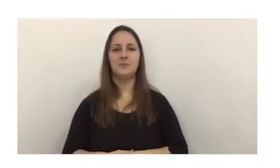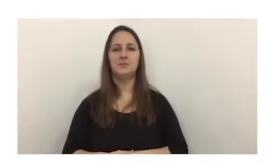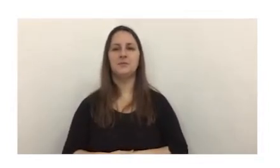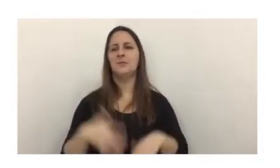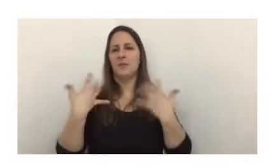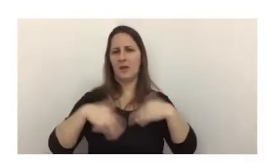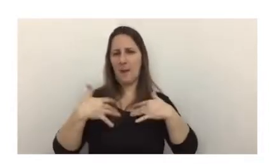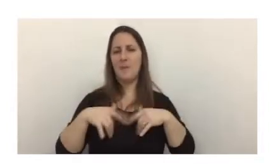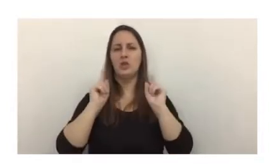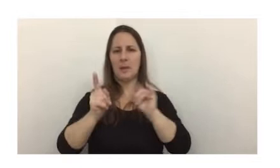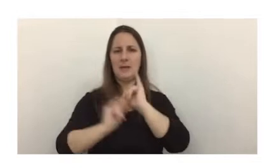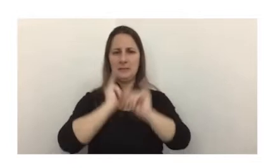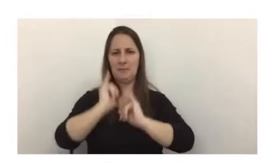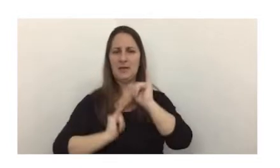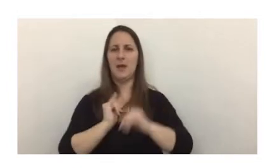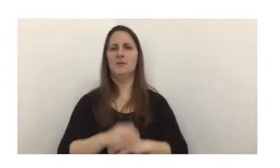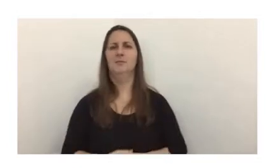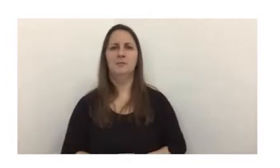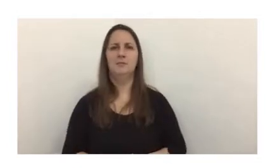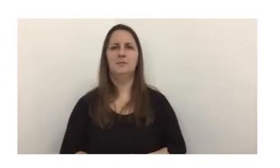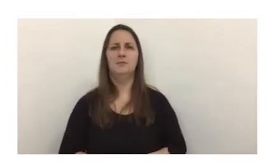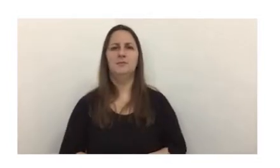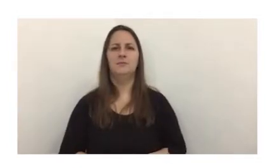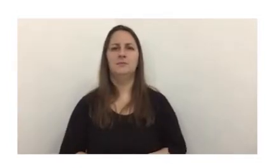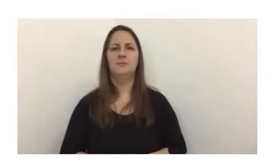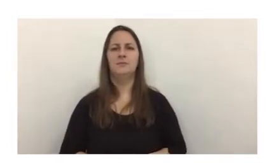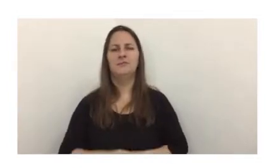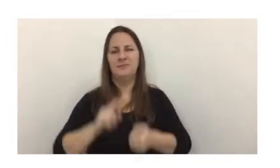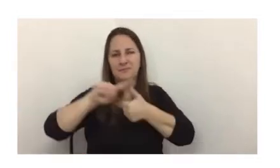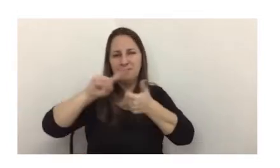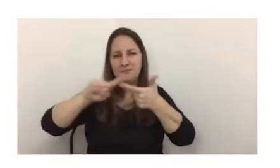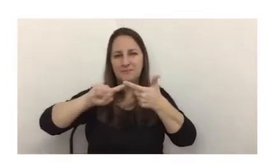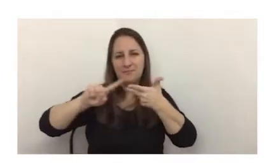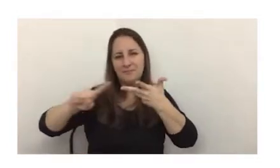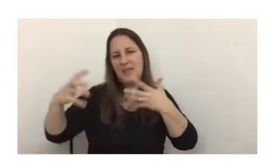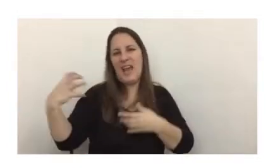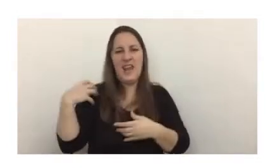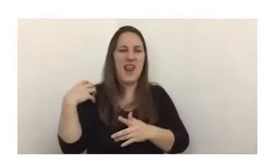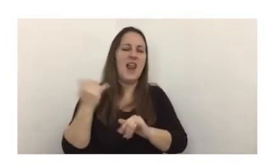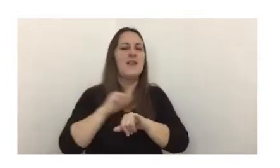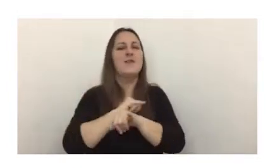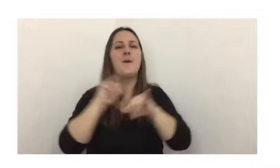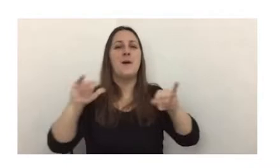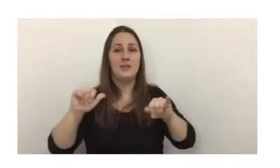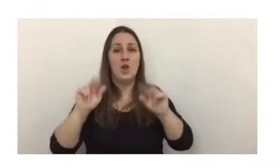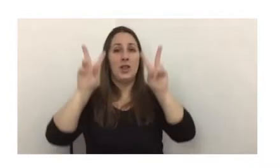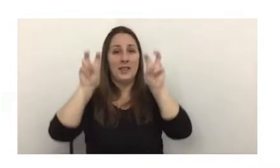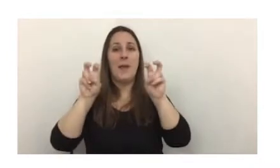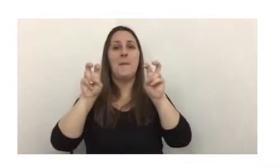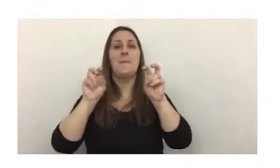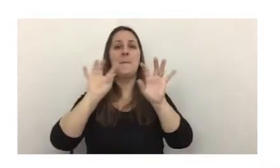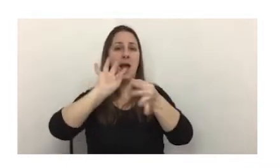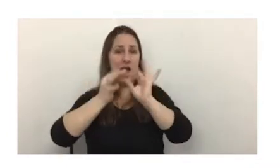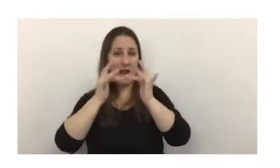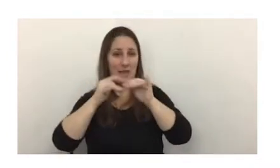Rápidamente también, como para dar algunas líneas generales del tema cripto y